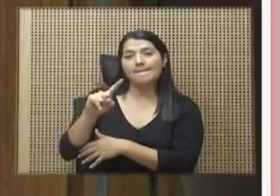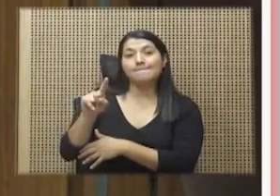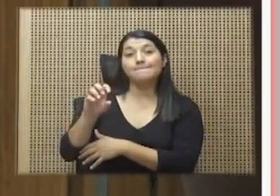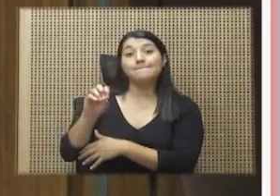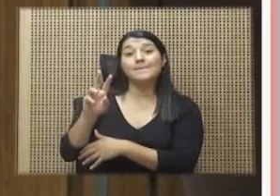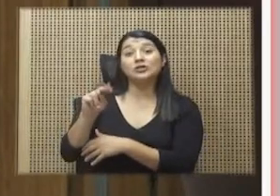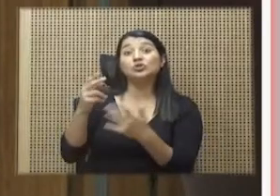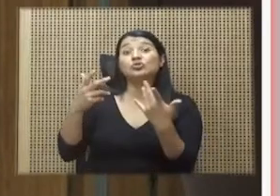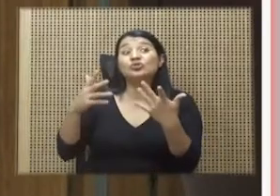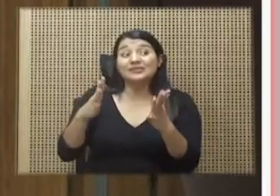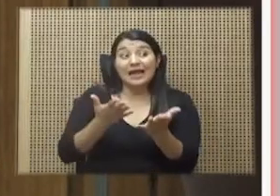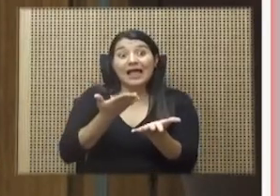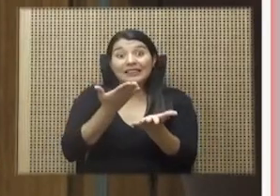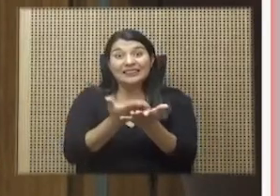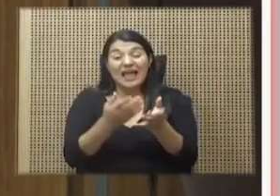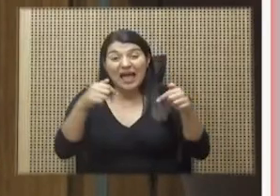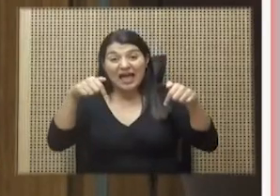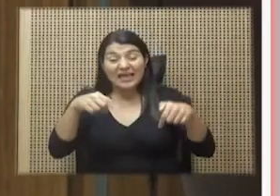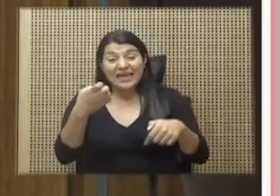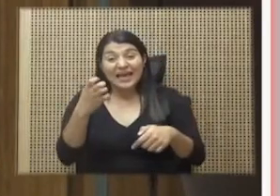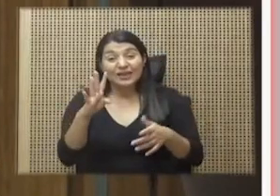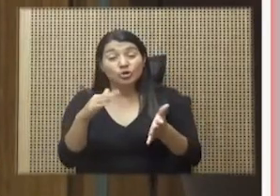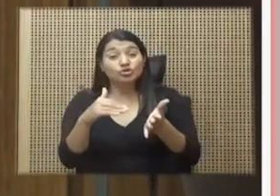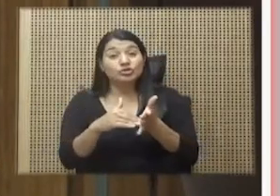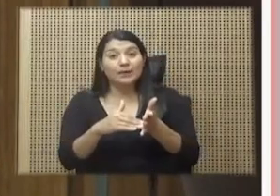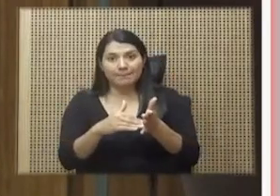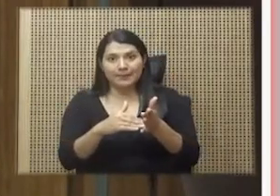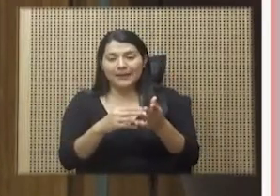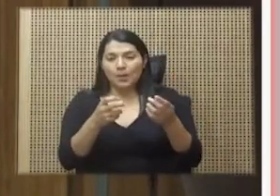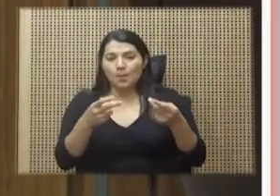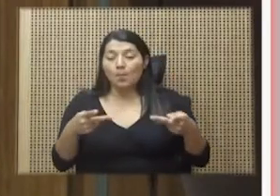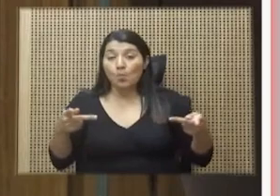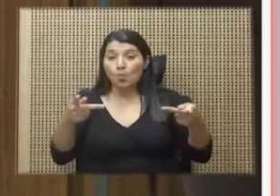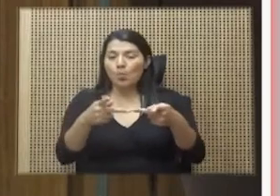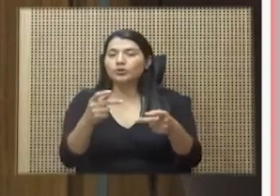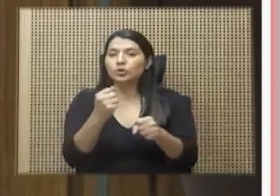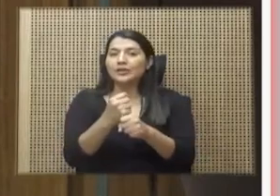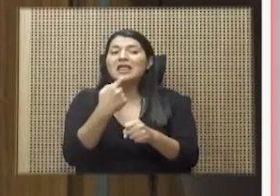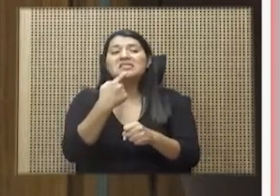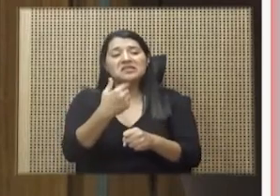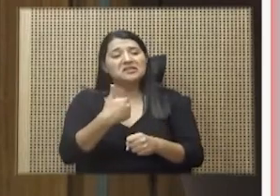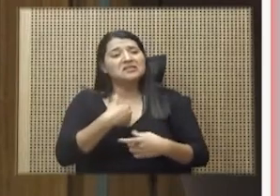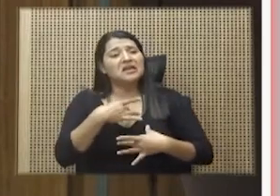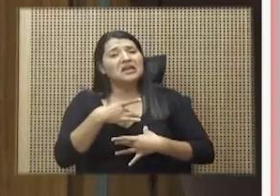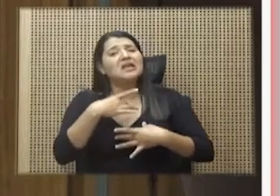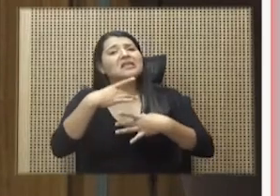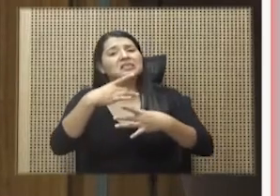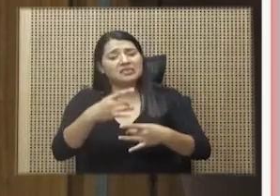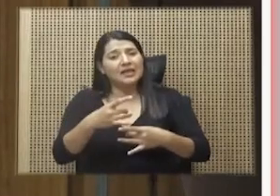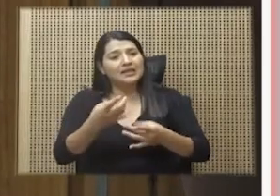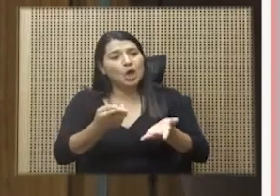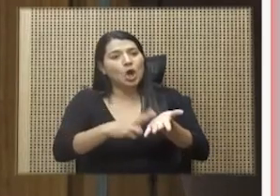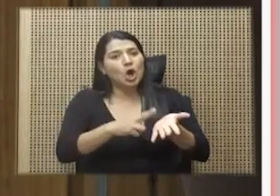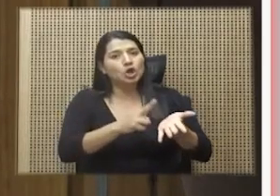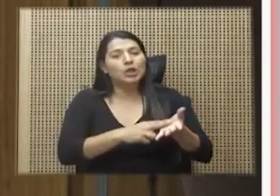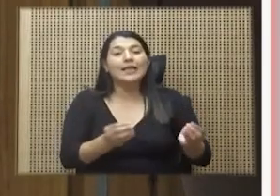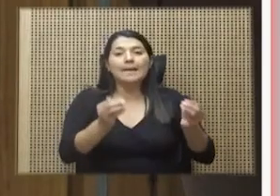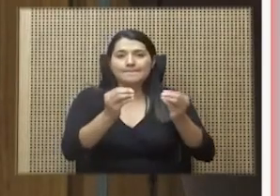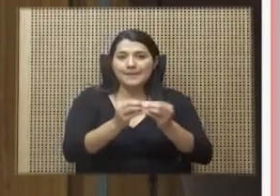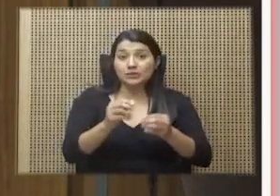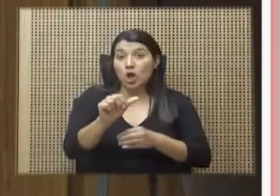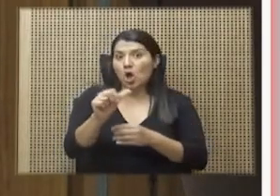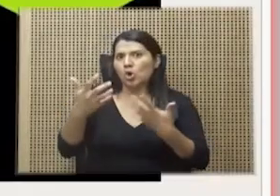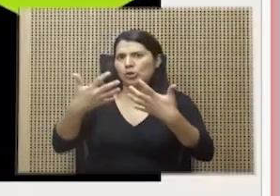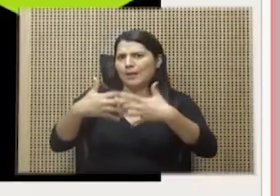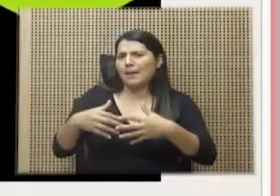mil puestos de trabajo, manifestó interés en ampliar operaciones en Costa Rica. Y otra empresa muy